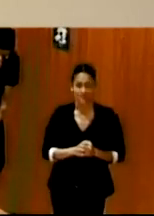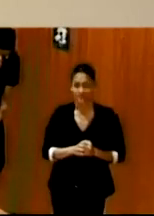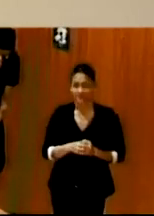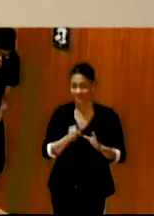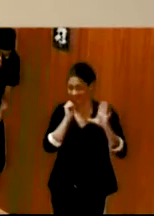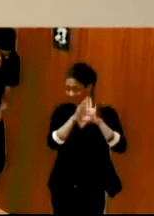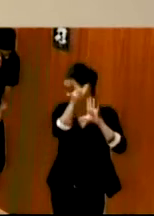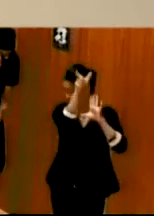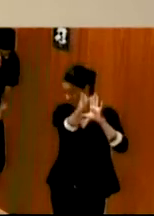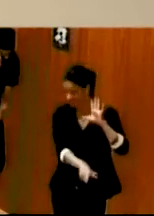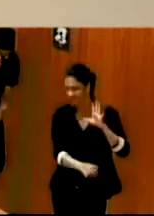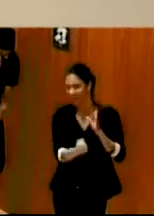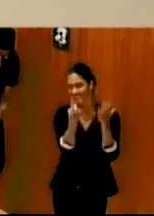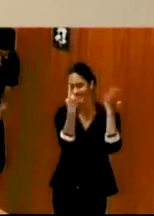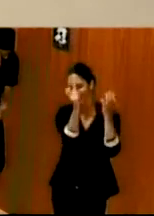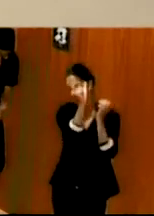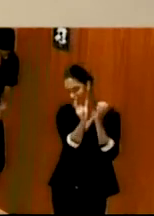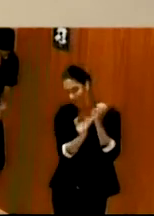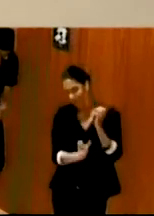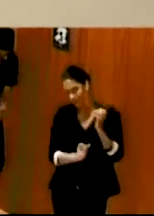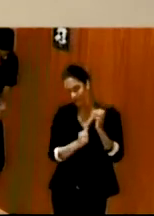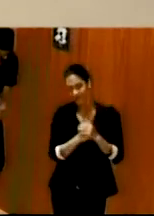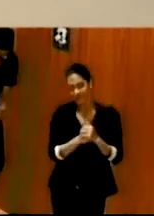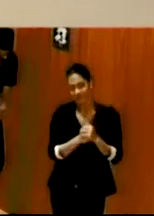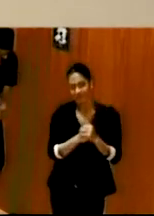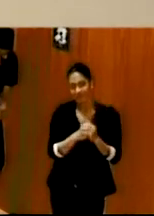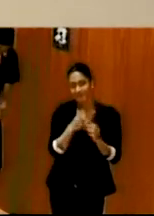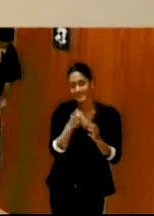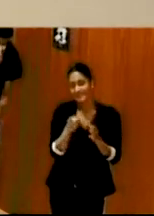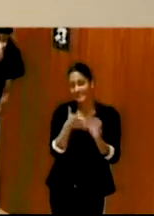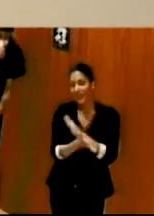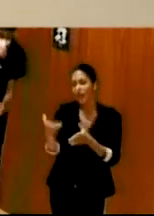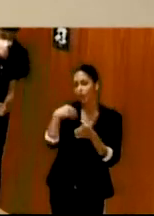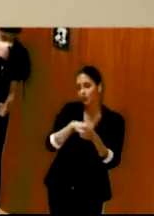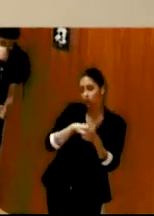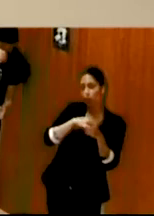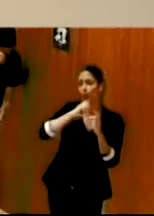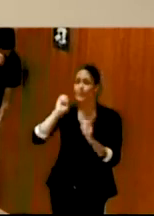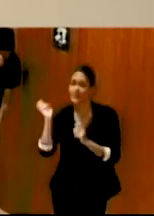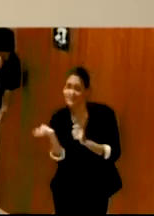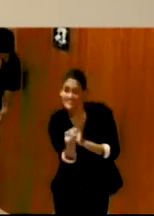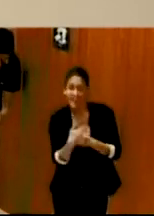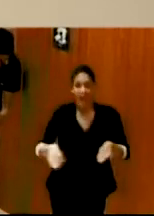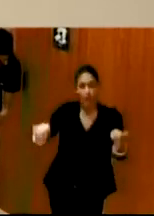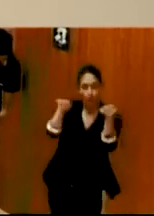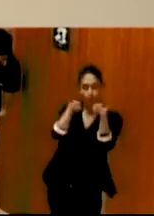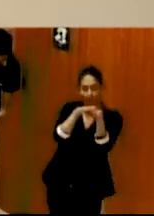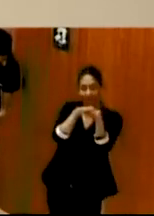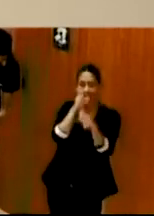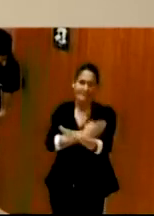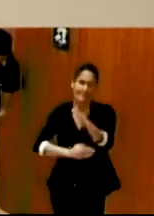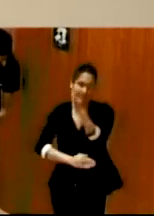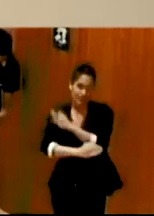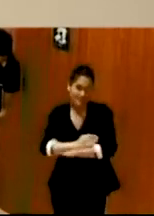seis palabras en la diapositiva, que son inclusión, diversidad, igualdad, discapacidad,